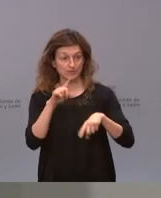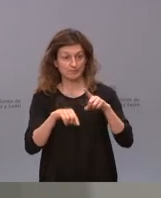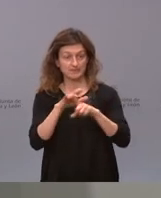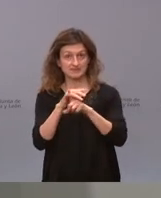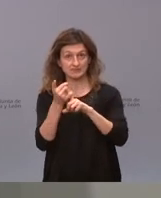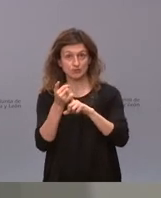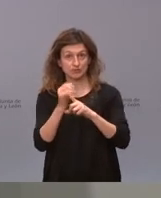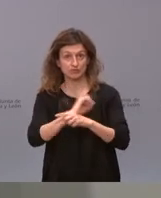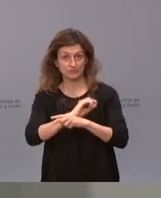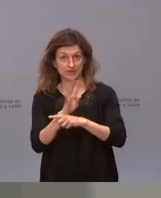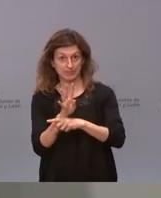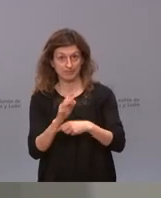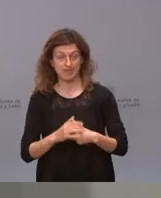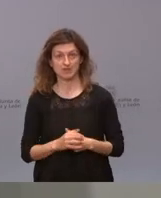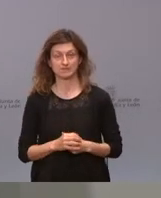epidemiológica.